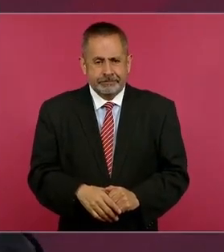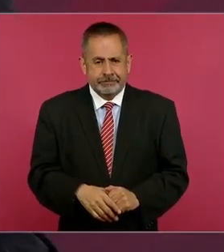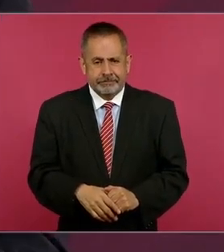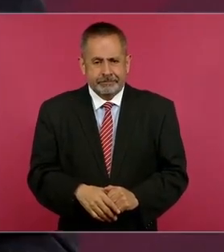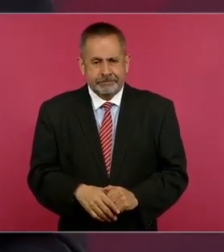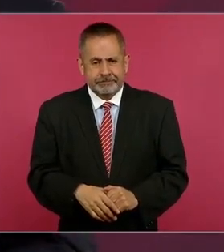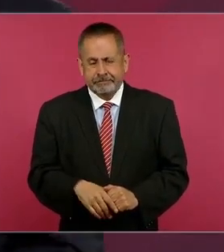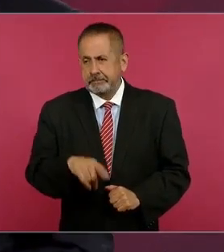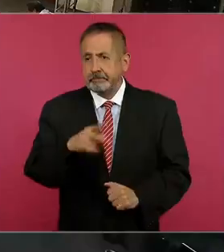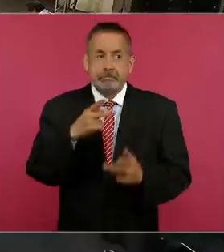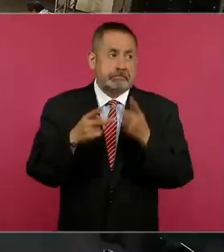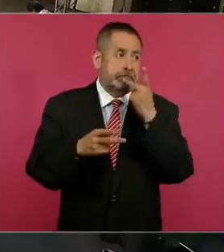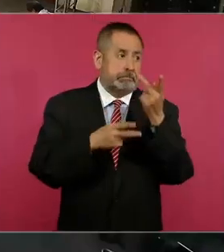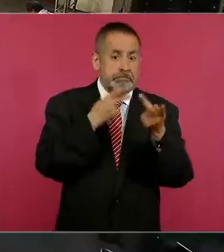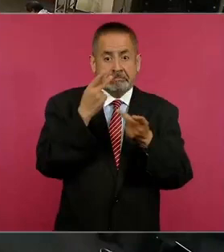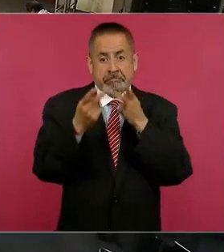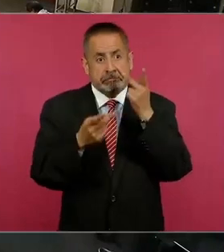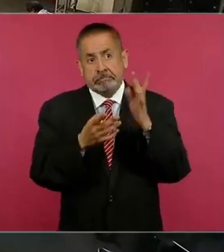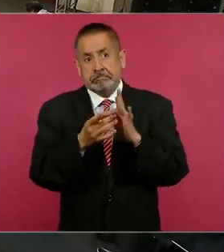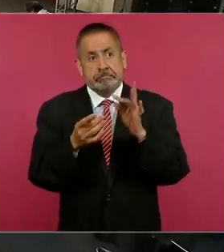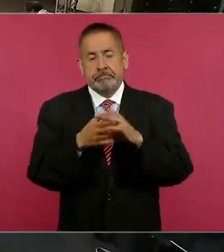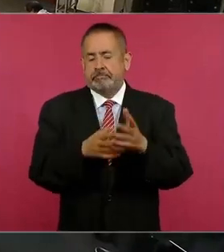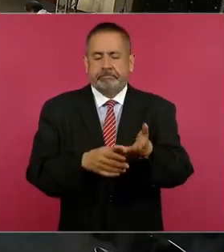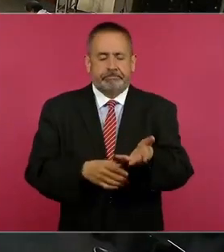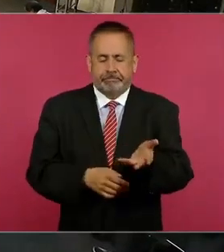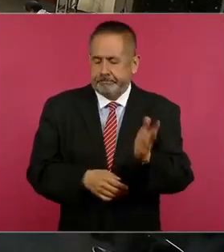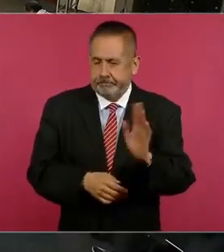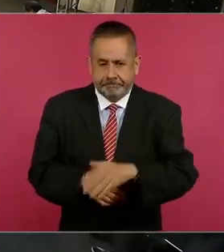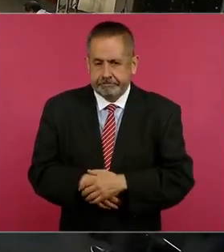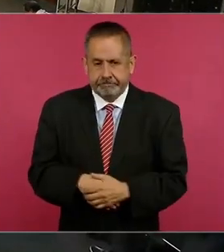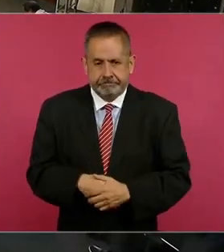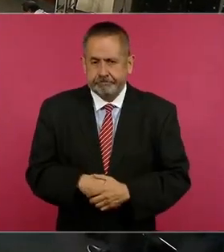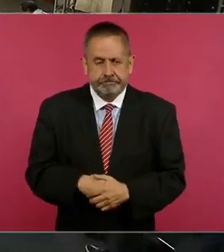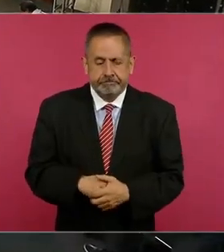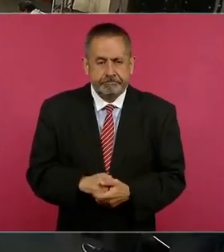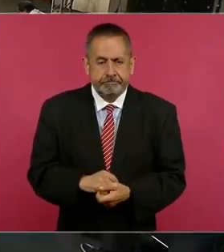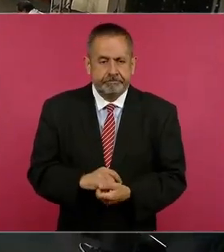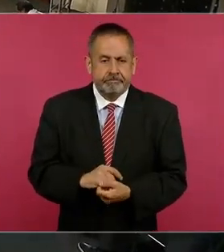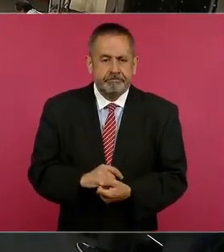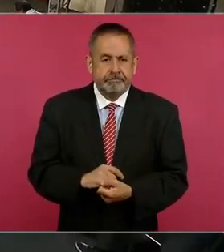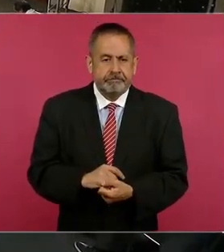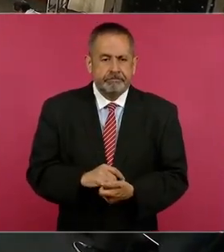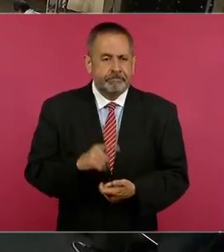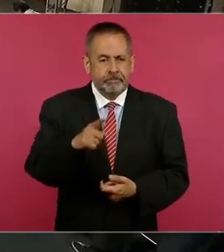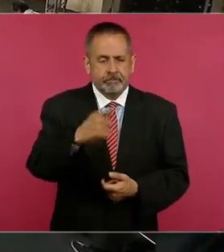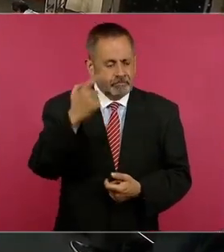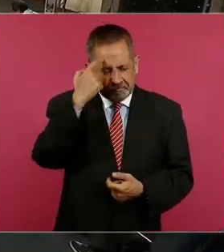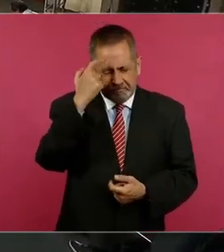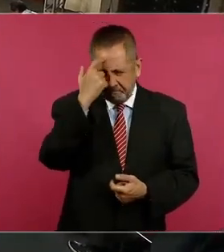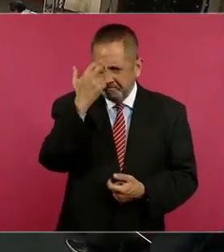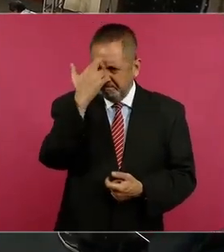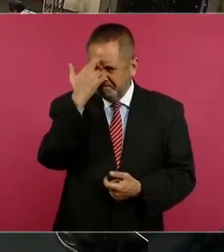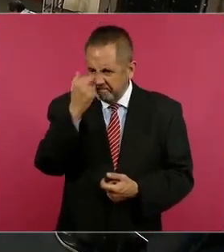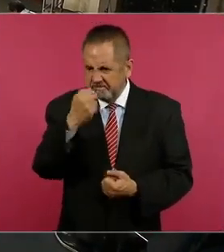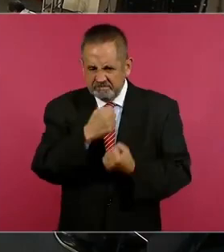sin tener sustento